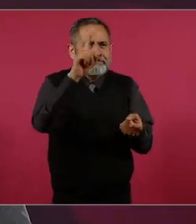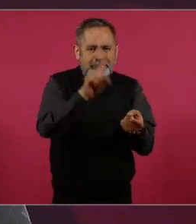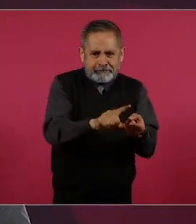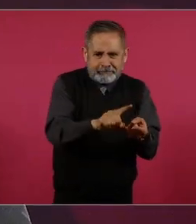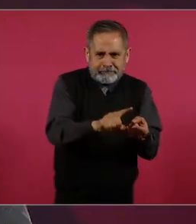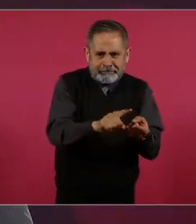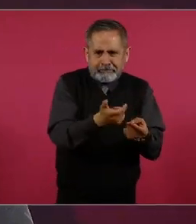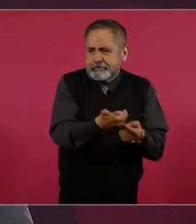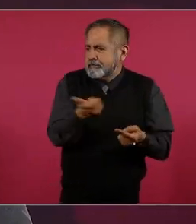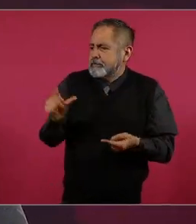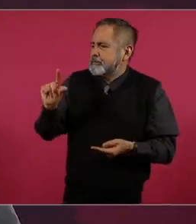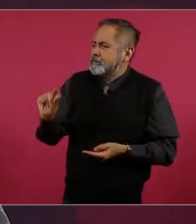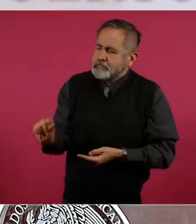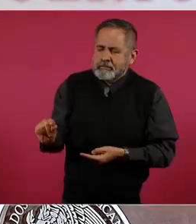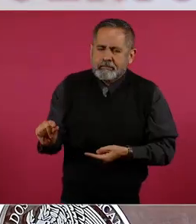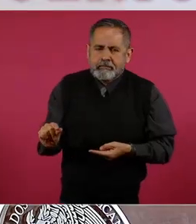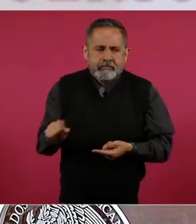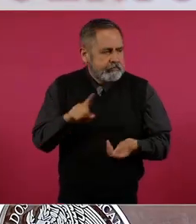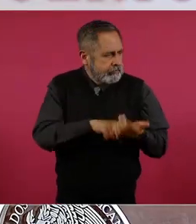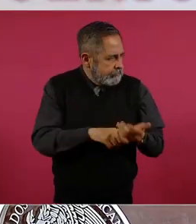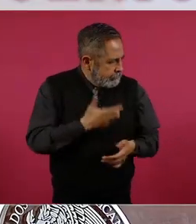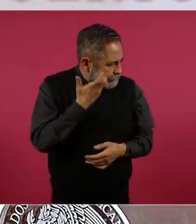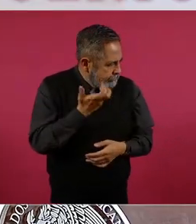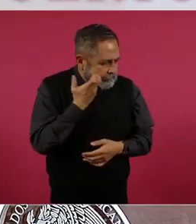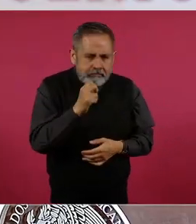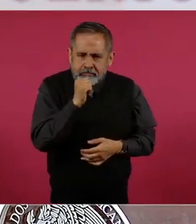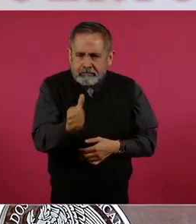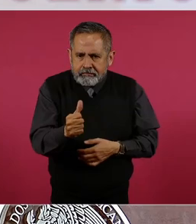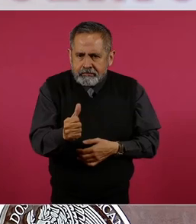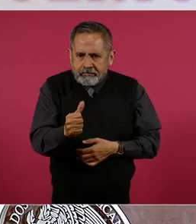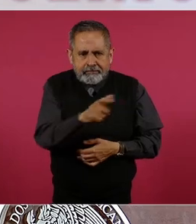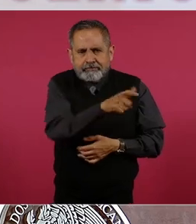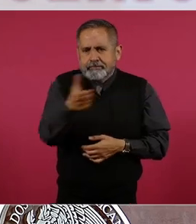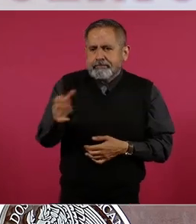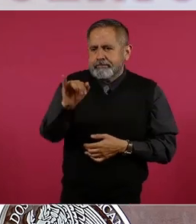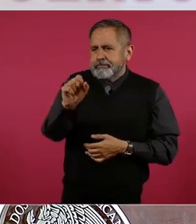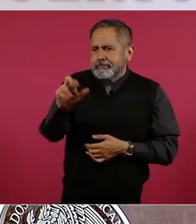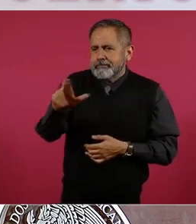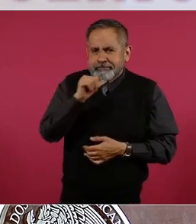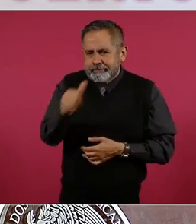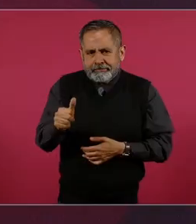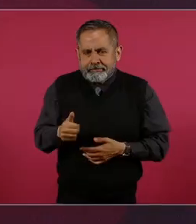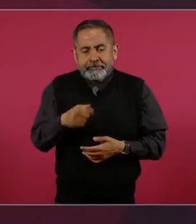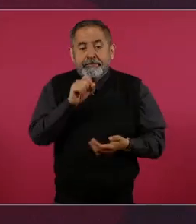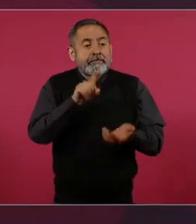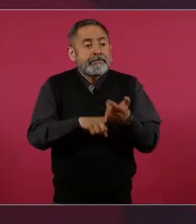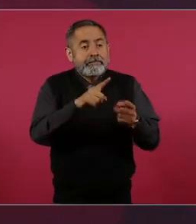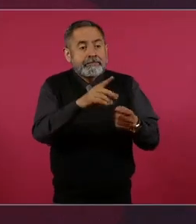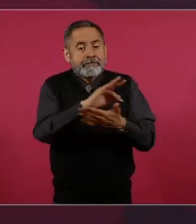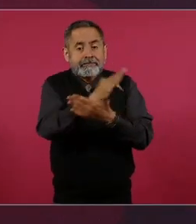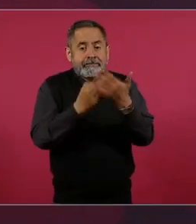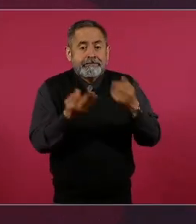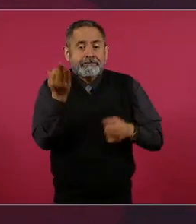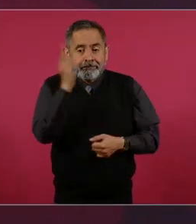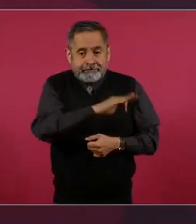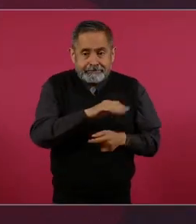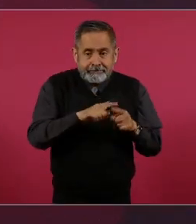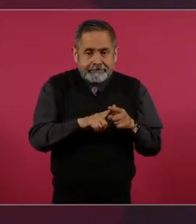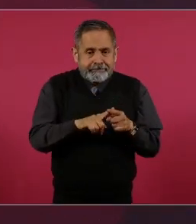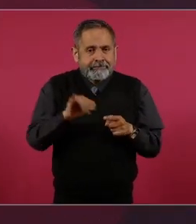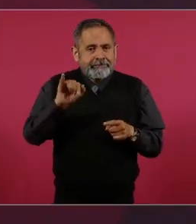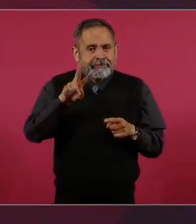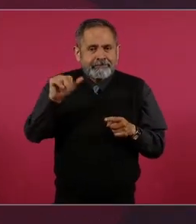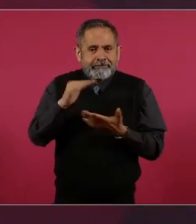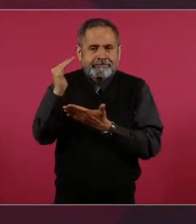y por ende se disminuye el pago del impuesto sobre la renta. Pero también al consumir una factura falsa puedes disminuir el pago del IVA.